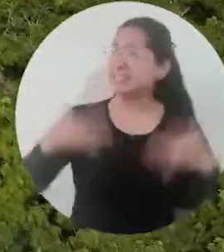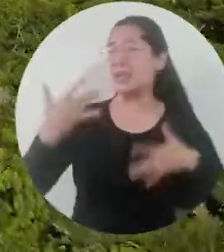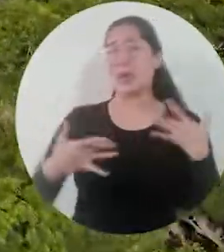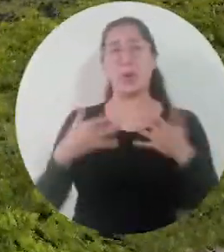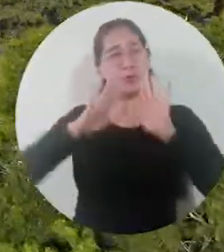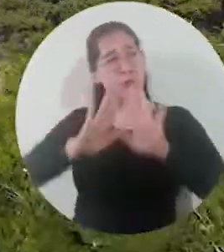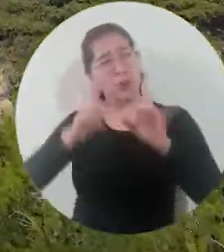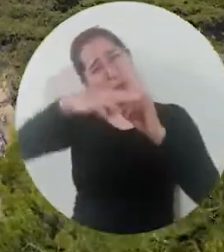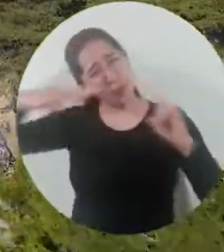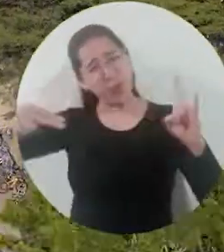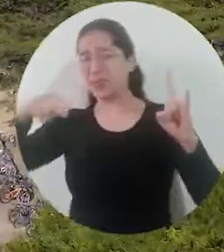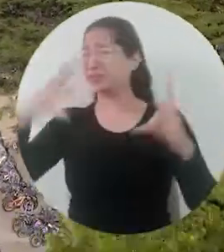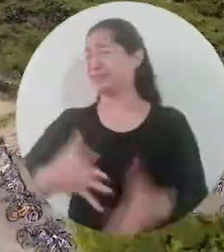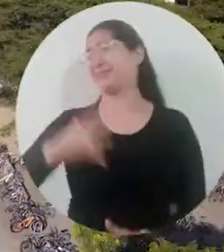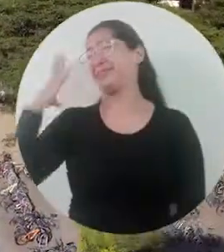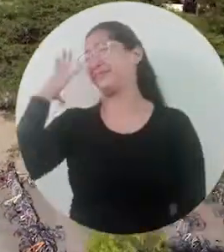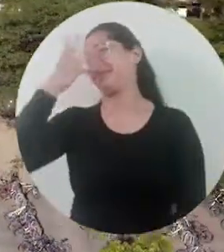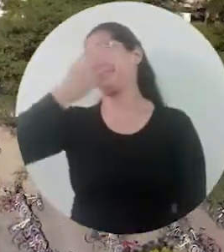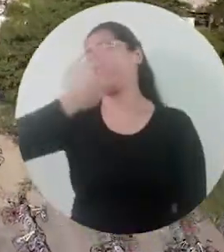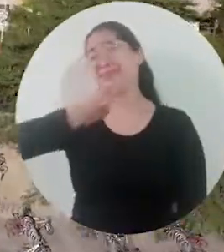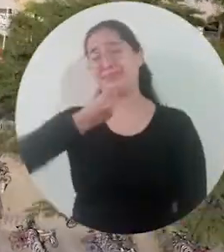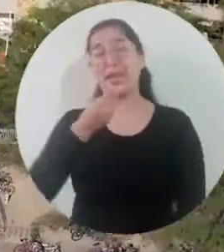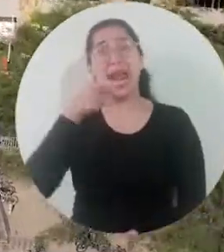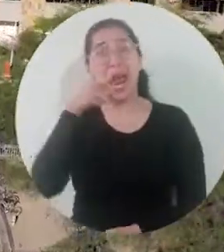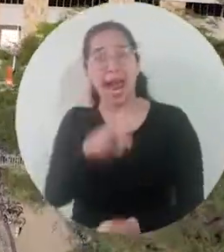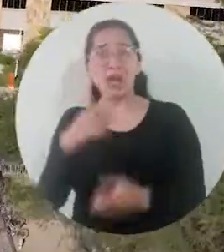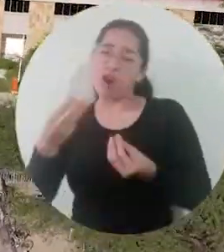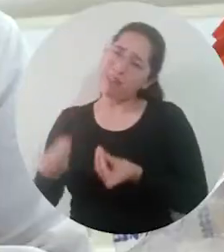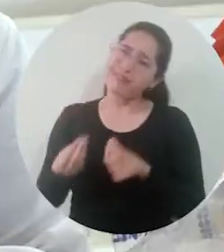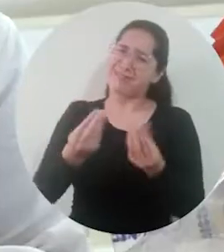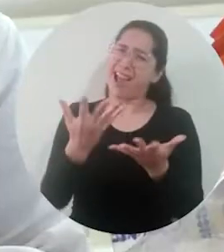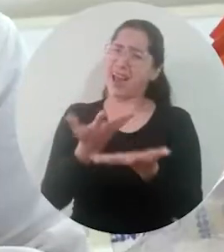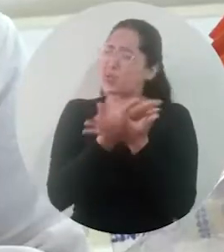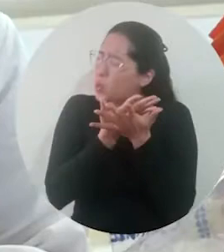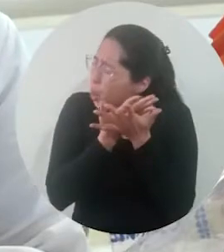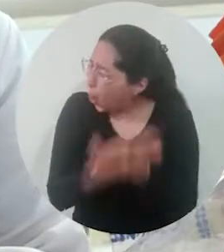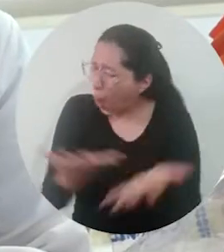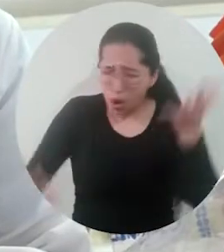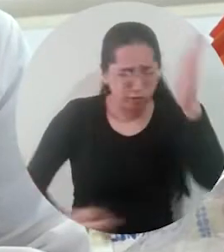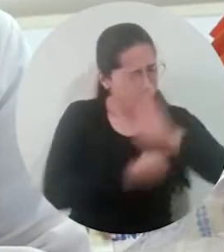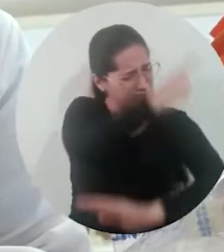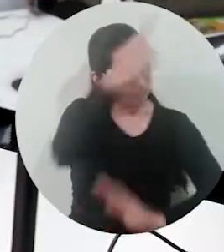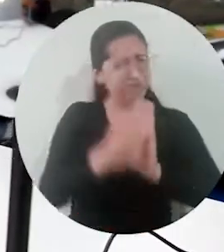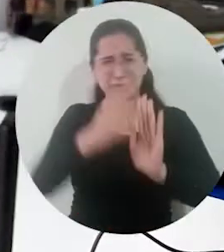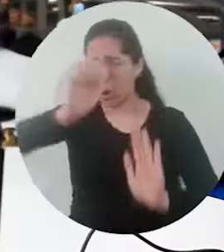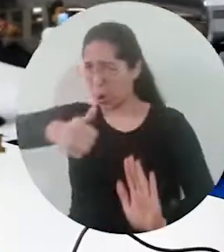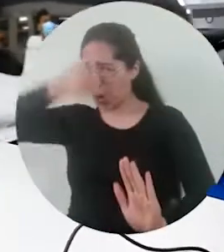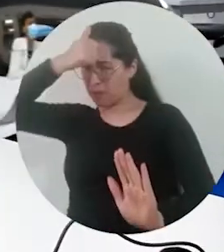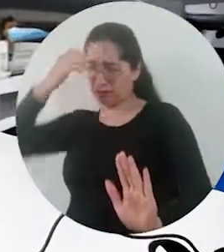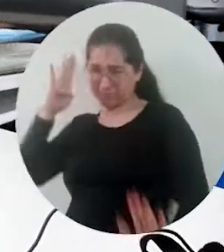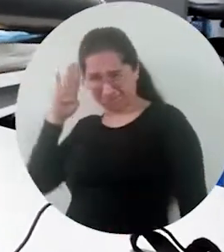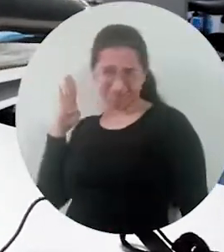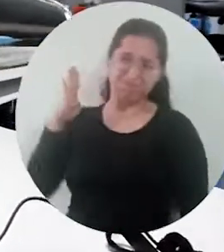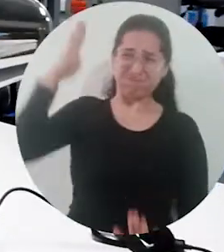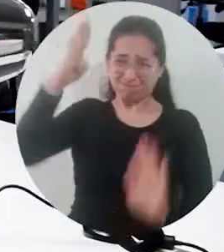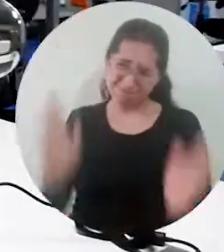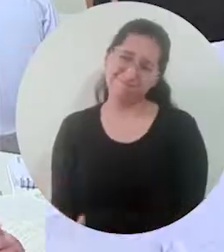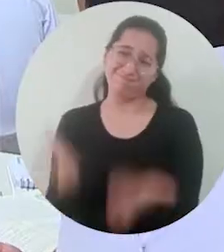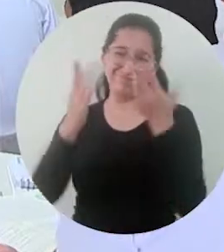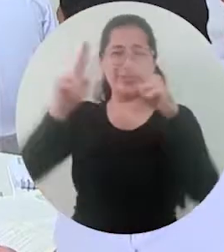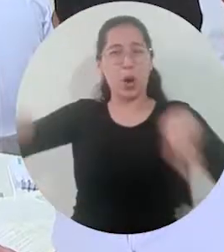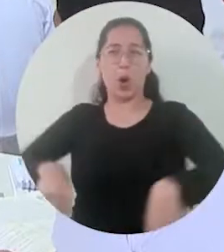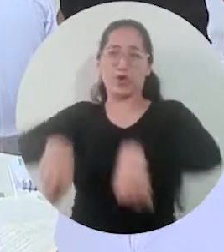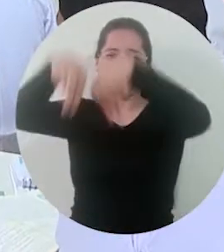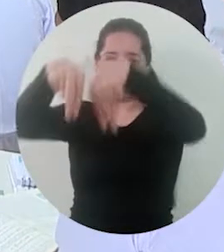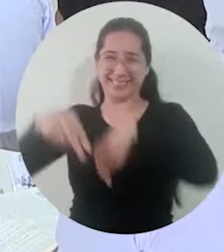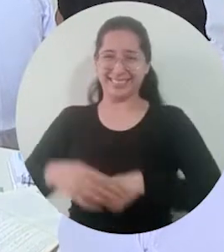esa universidad que ustedes tienen. Le está dando los principios fundamentales para el futuro